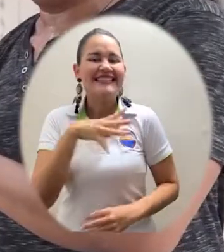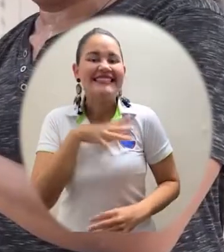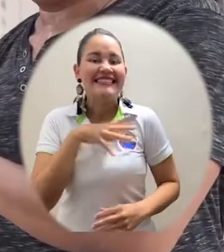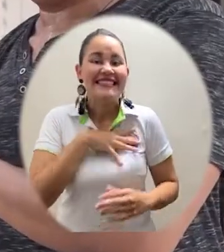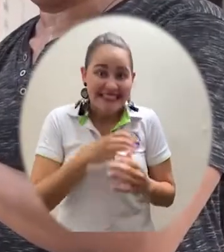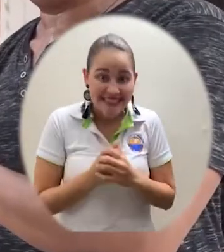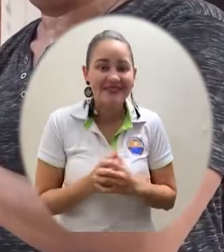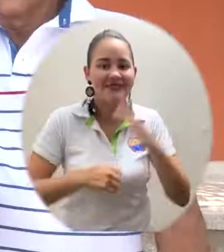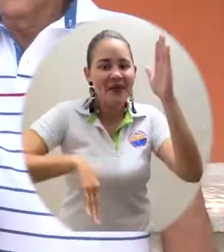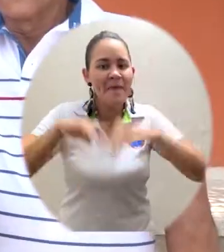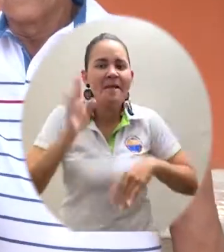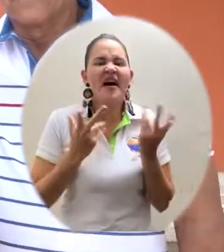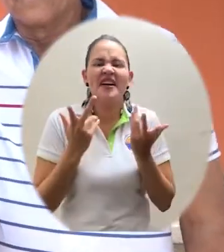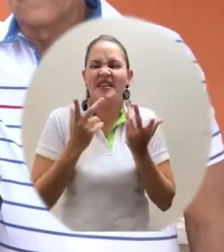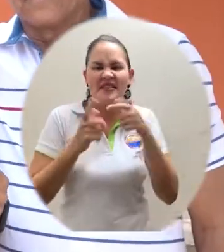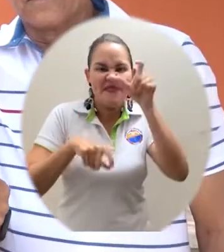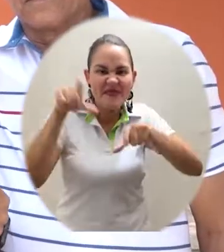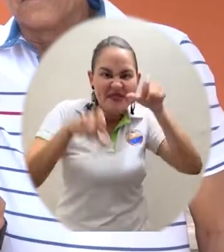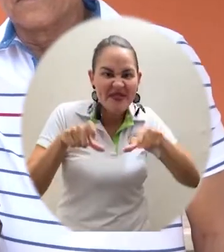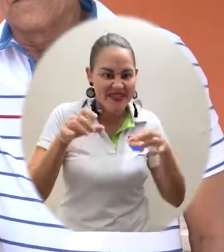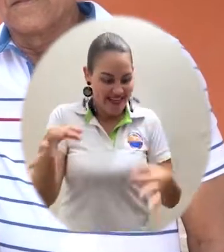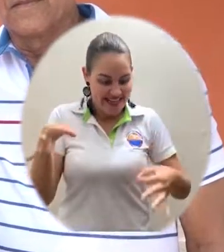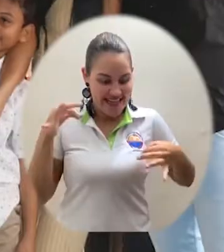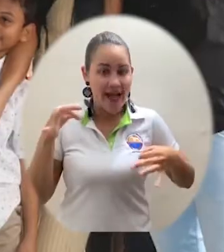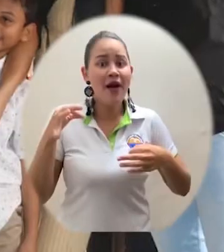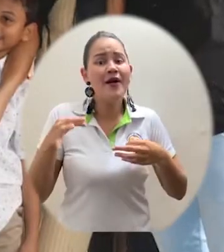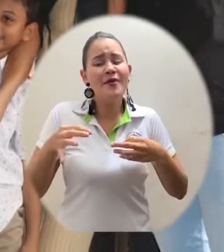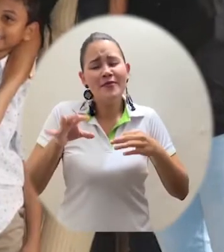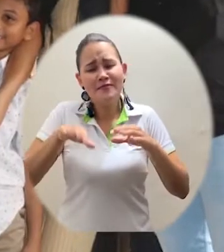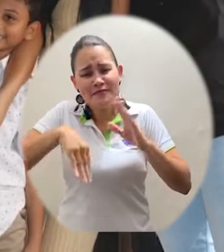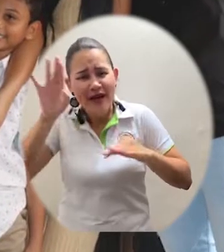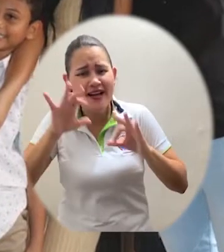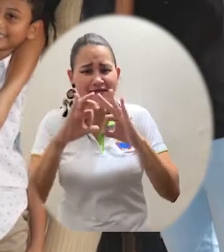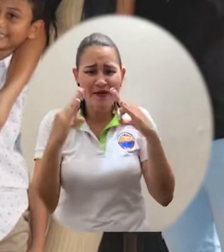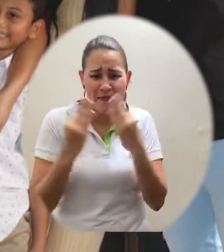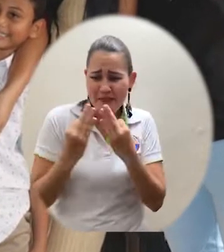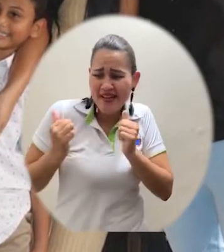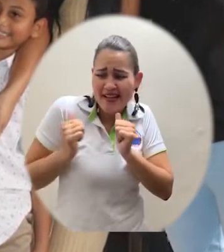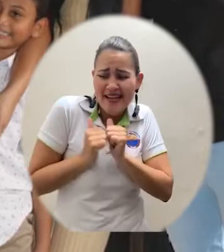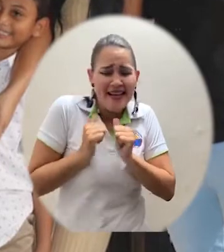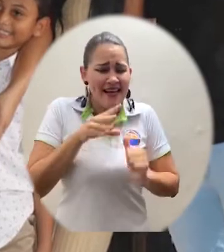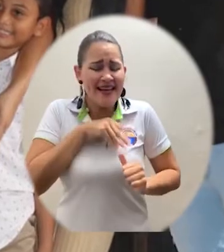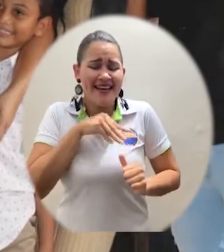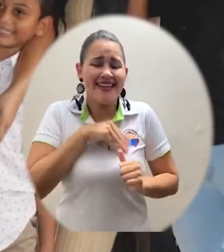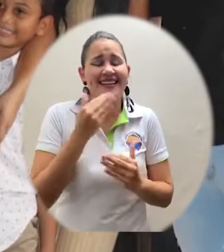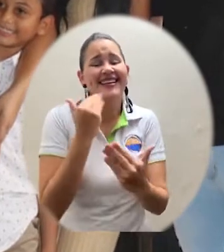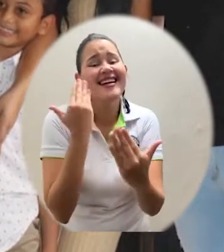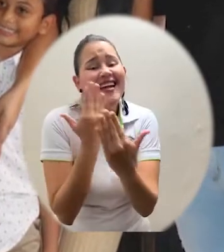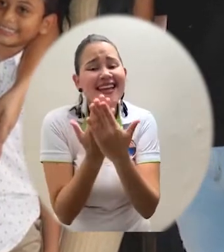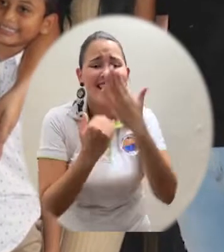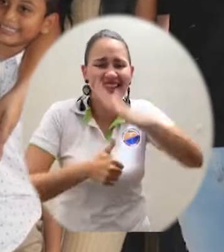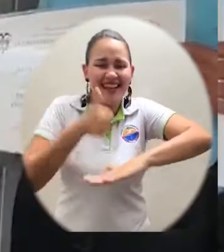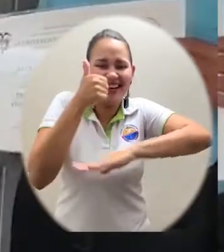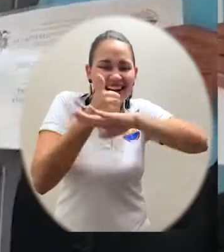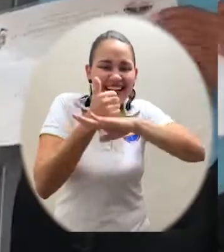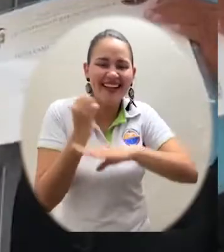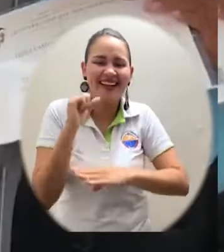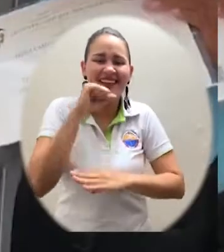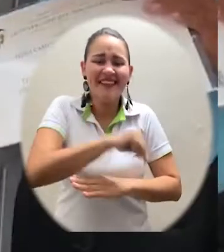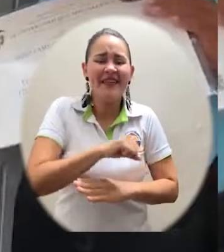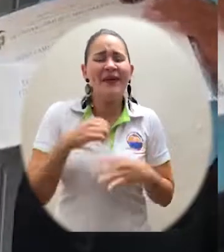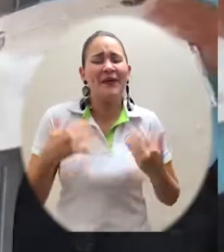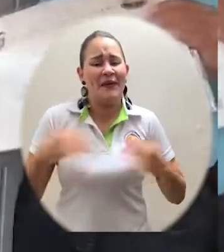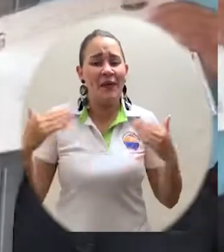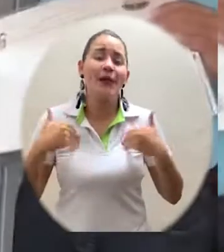Durante la entrega casa a casa, la emotividad y el agradecimiento se tomaron a los graduados y sus familiares. Agradeciéndole al doctor Pablo